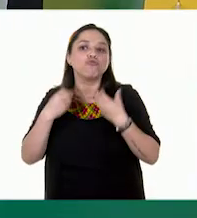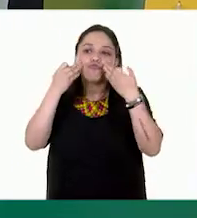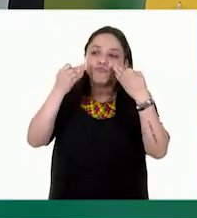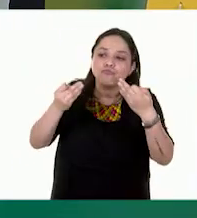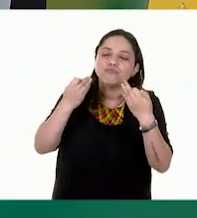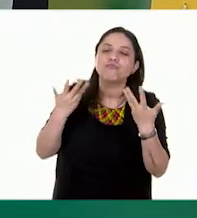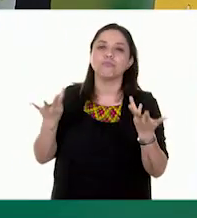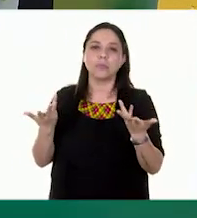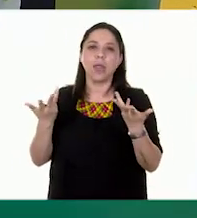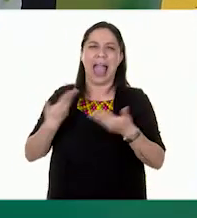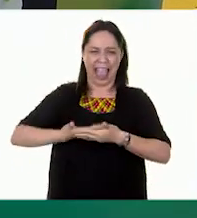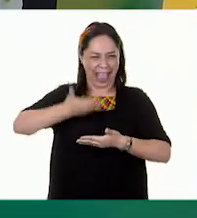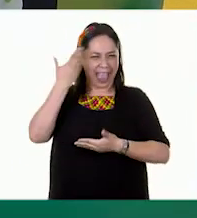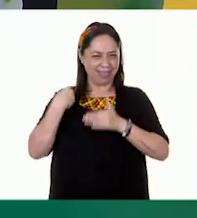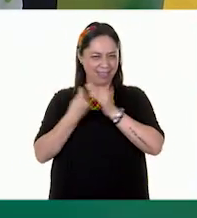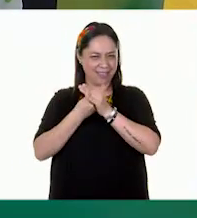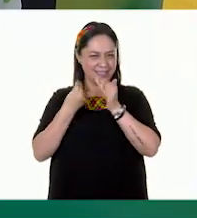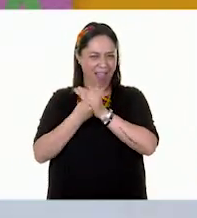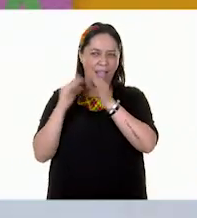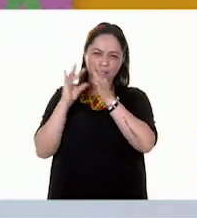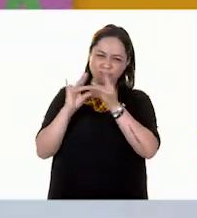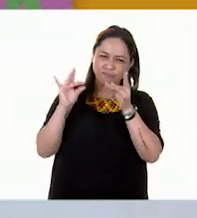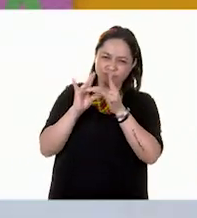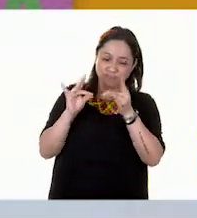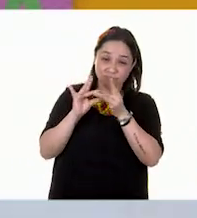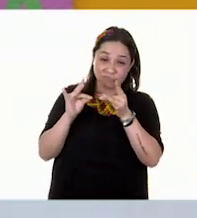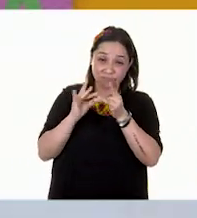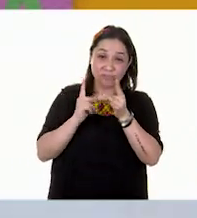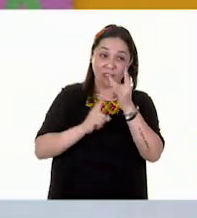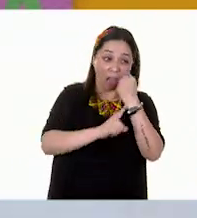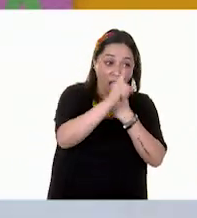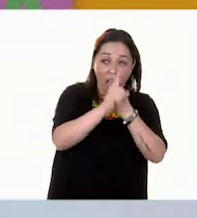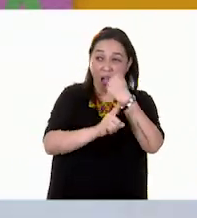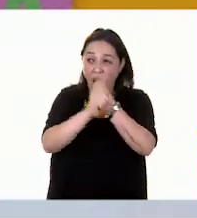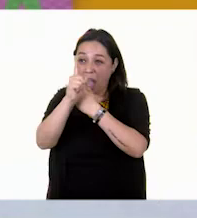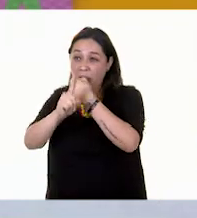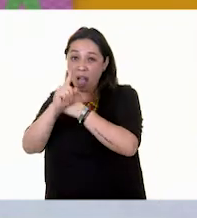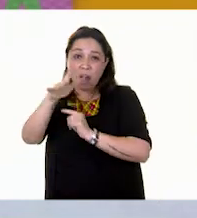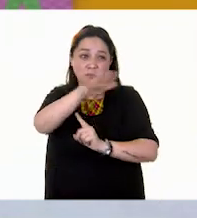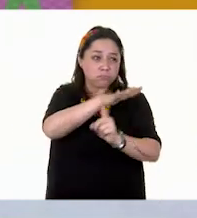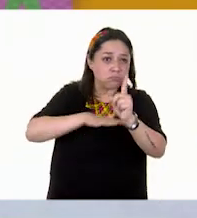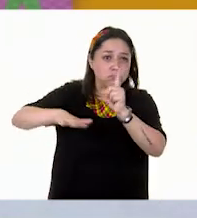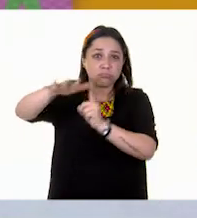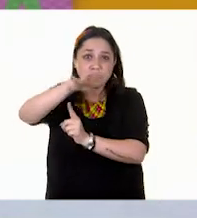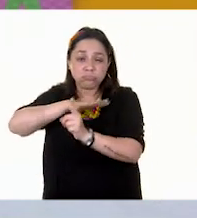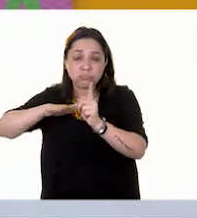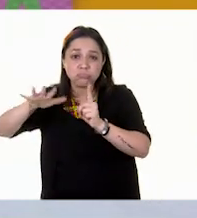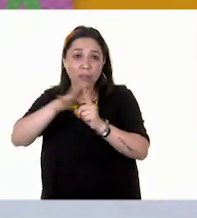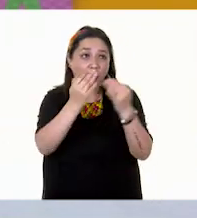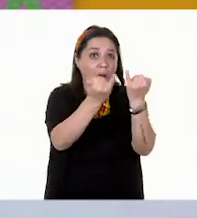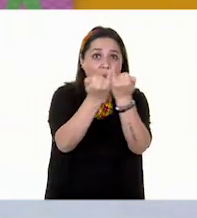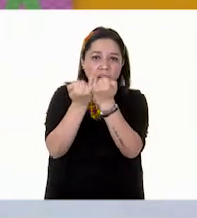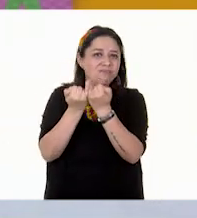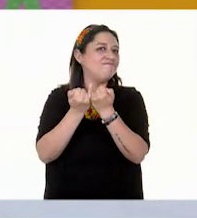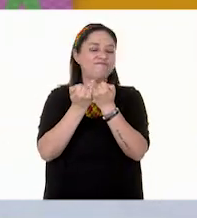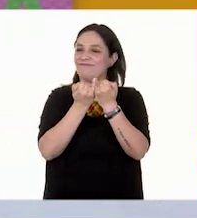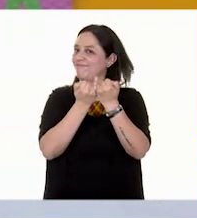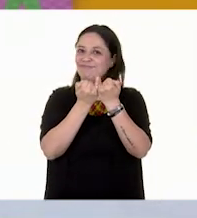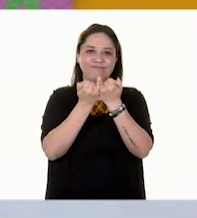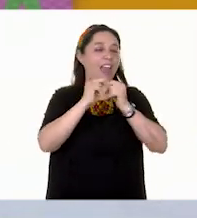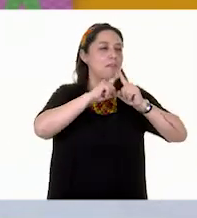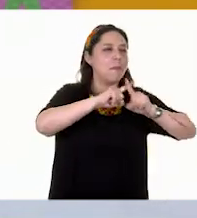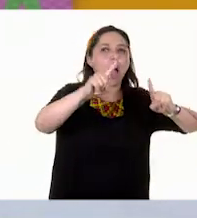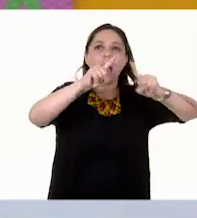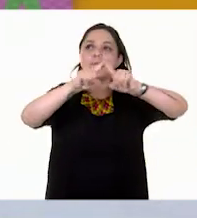como lo vimos en la clase pasada, ¡ay! Los problemas ambientales, pues son diferentes, dependiendo de las